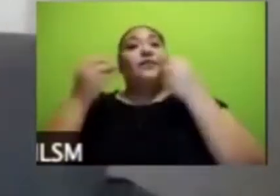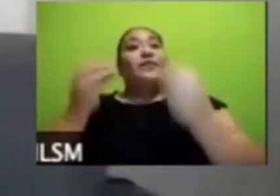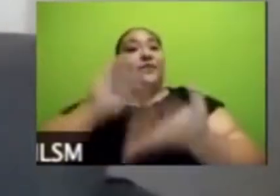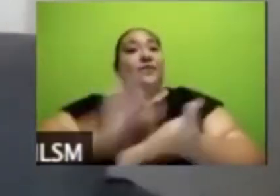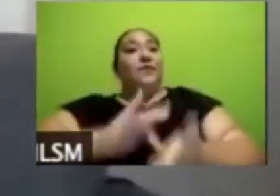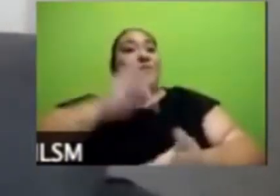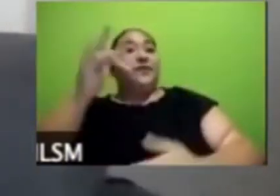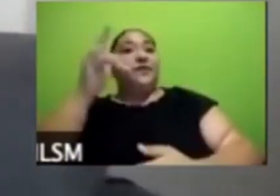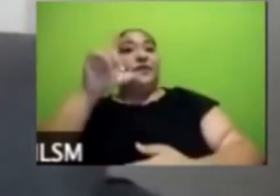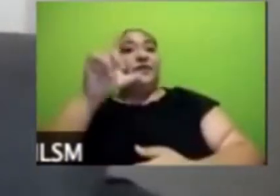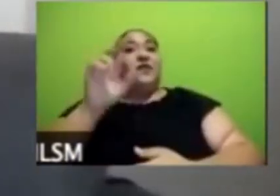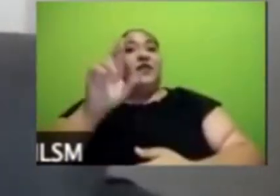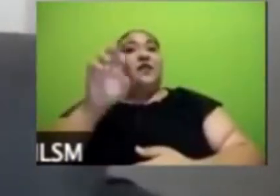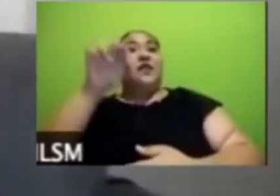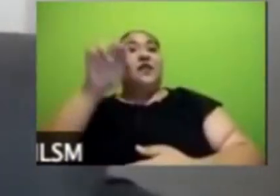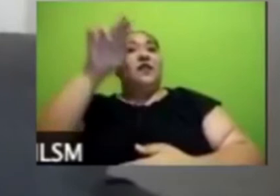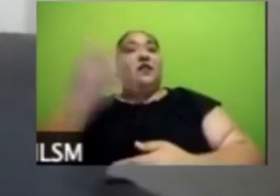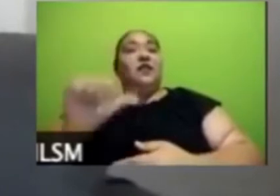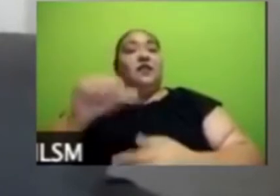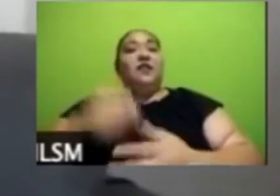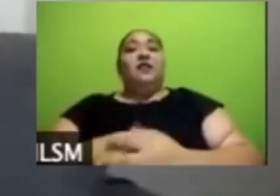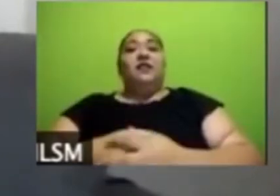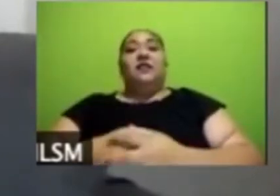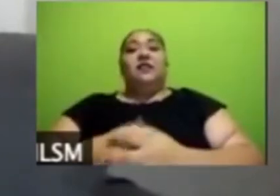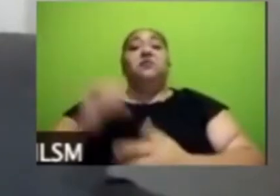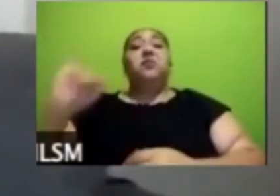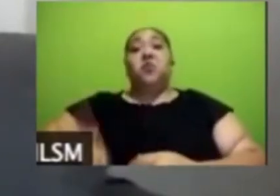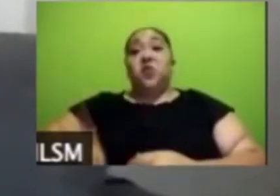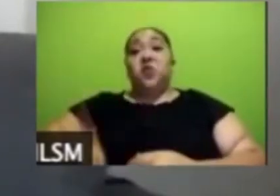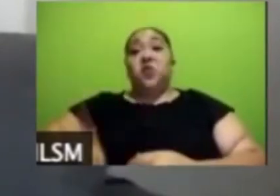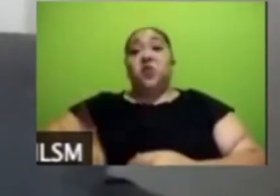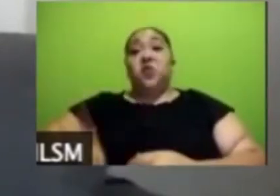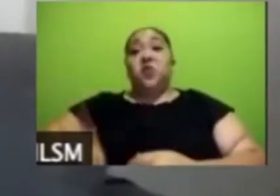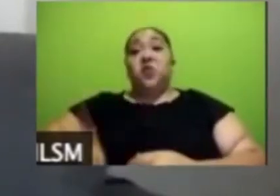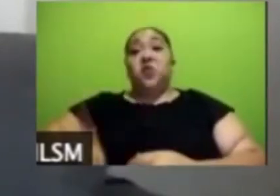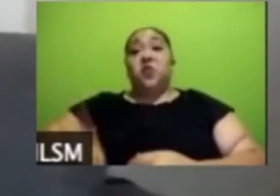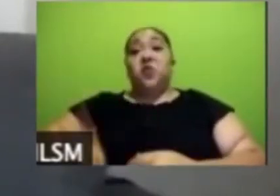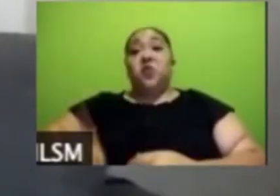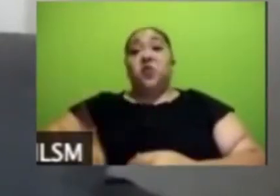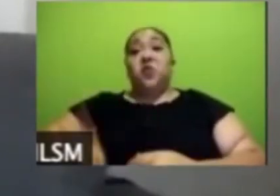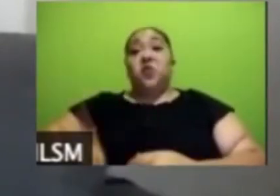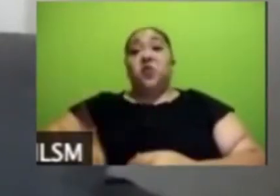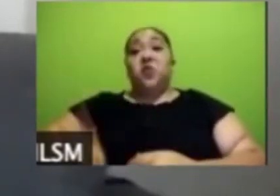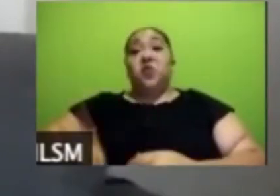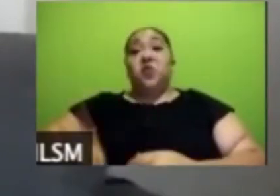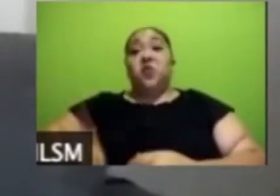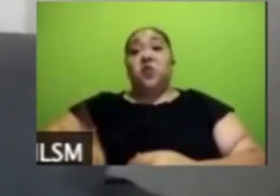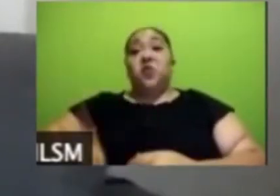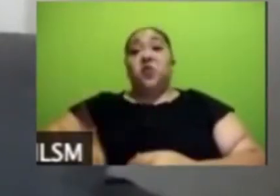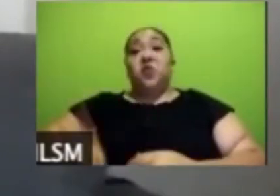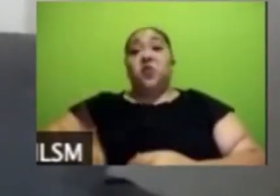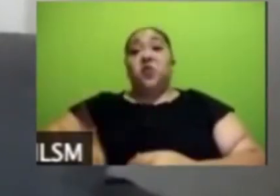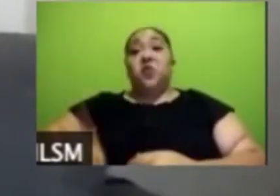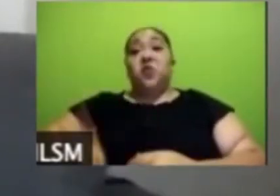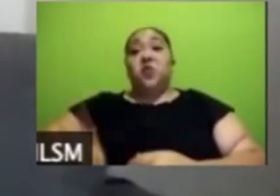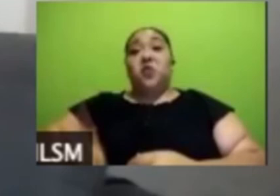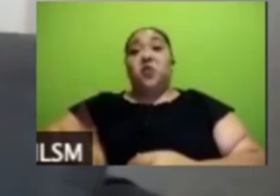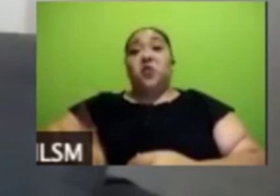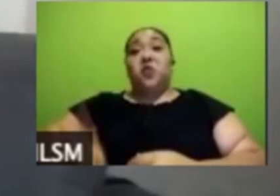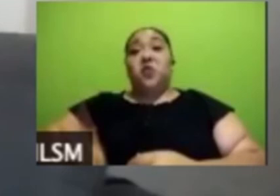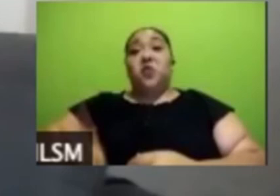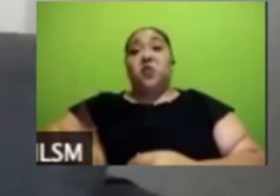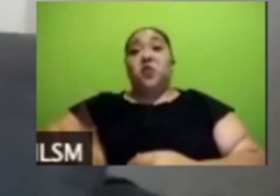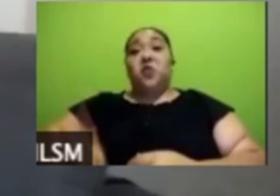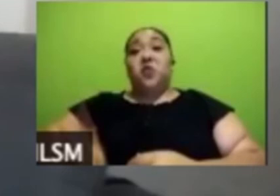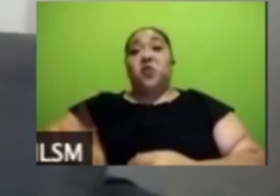pues bueno pues muy muy interesante el planteamiento como dices cómo estábamos cómo estamos y que sigue que nos da como como este panorama